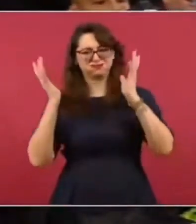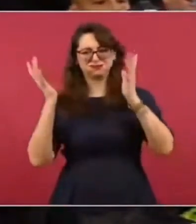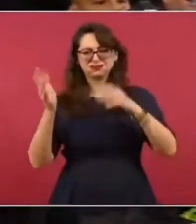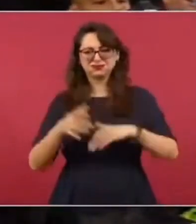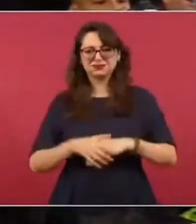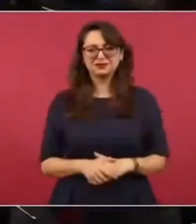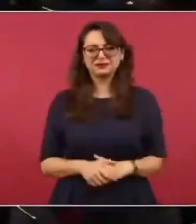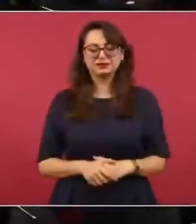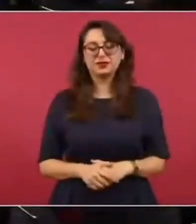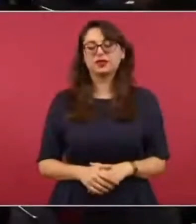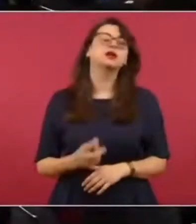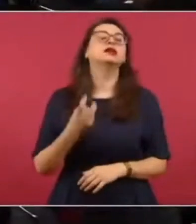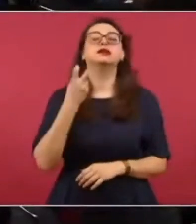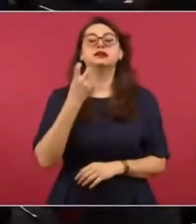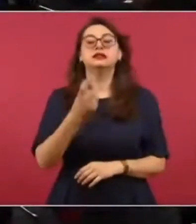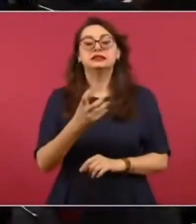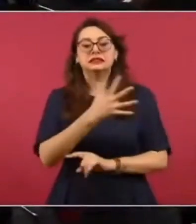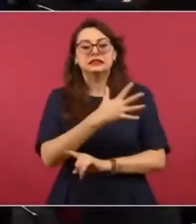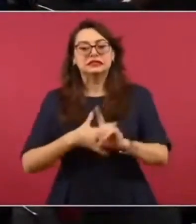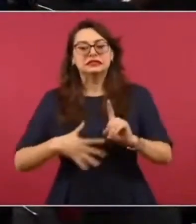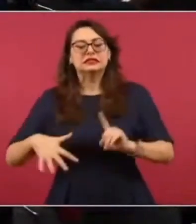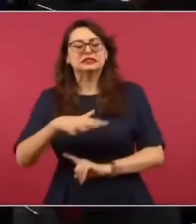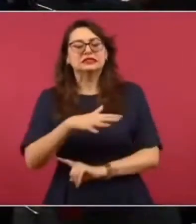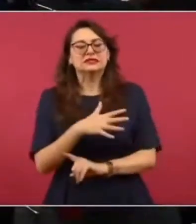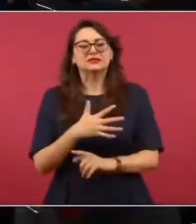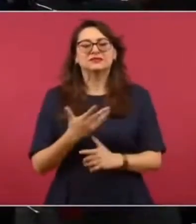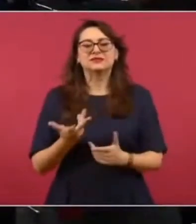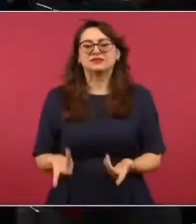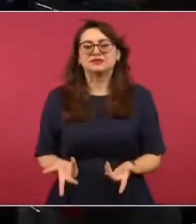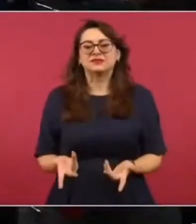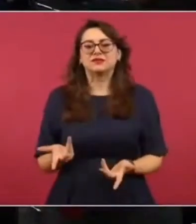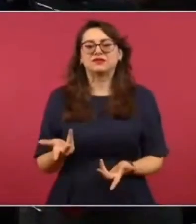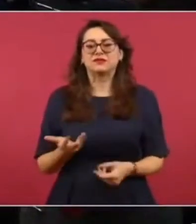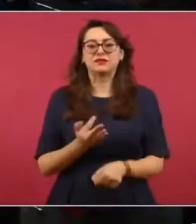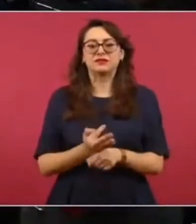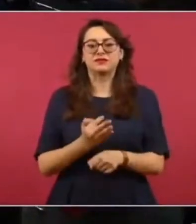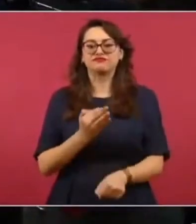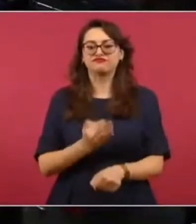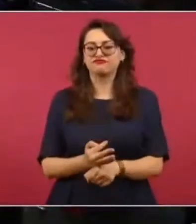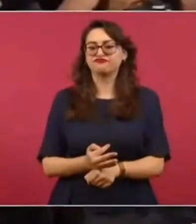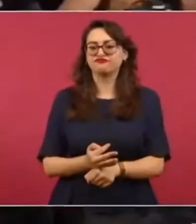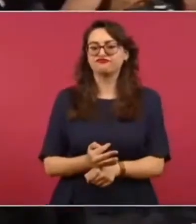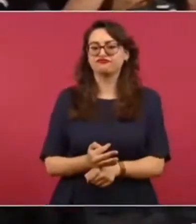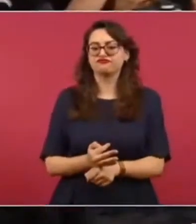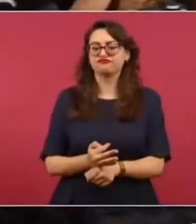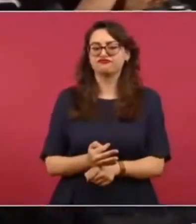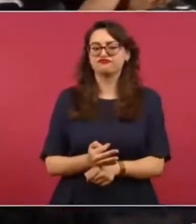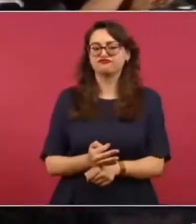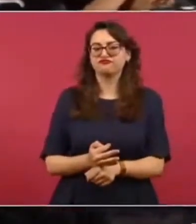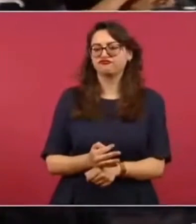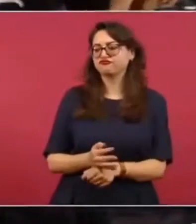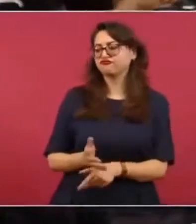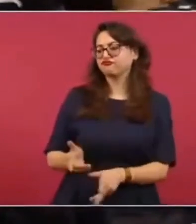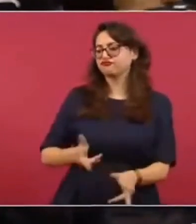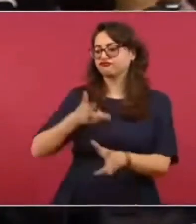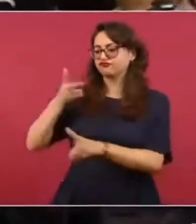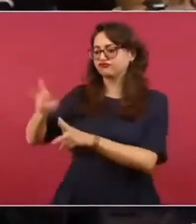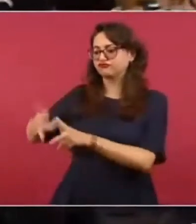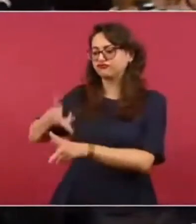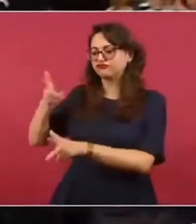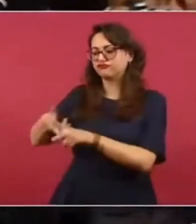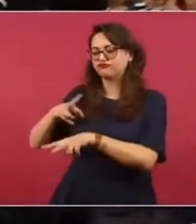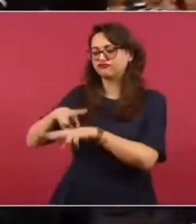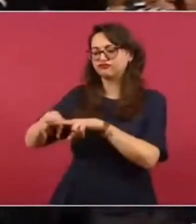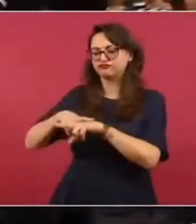En este contexto, secretario, también está ahorita lo del Tren Maya, que nacen una serie de ambientalistas.